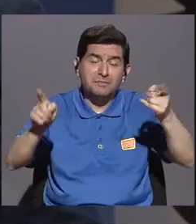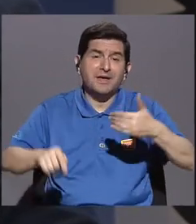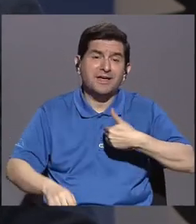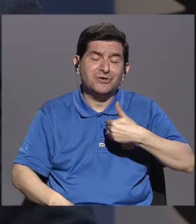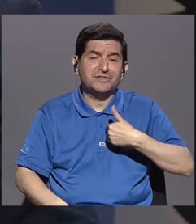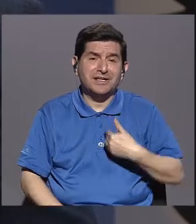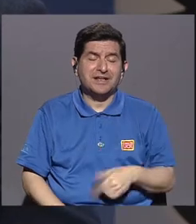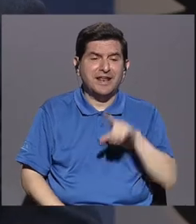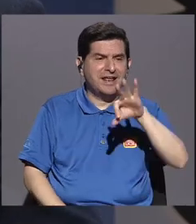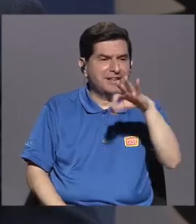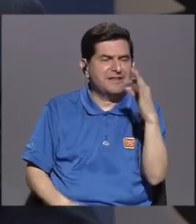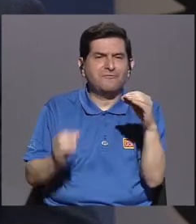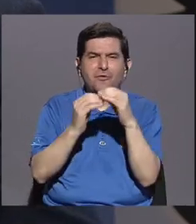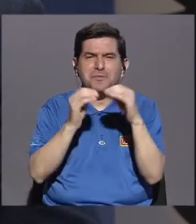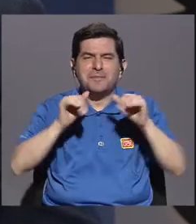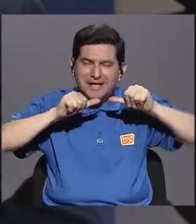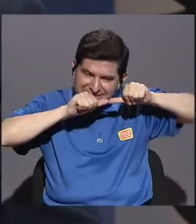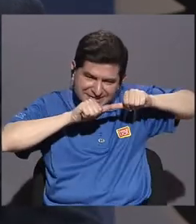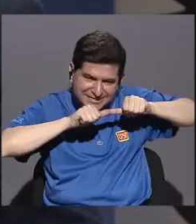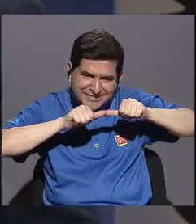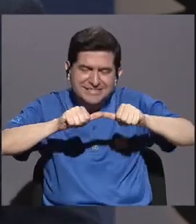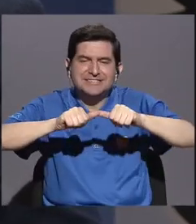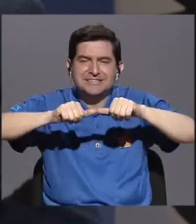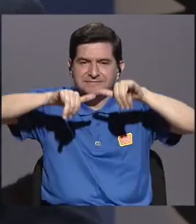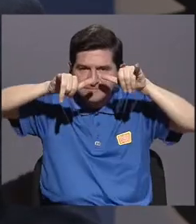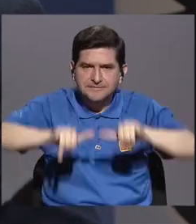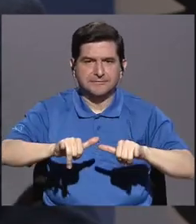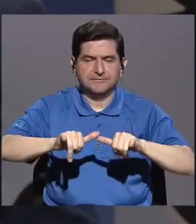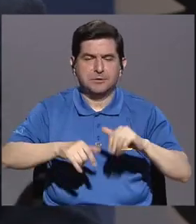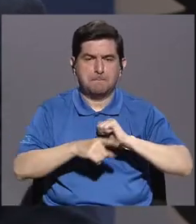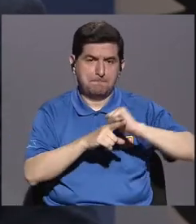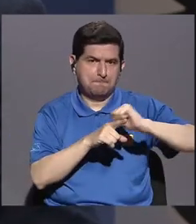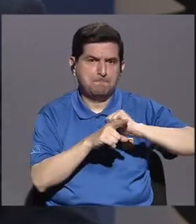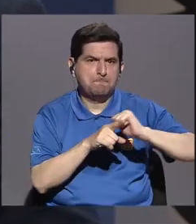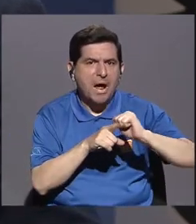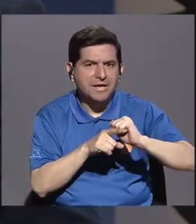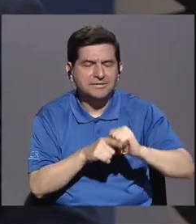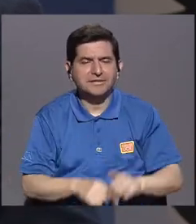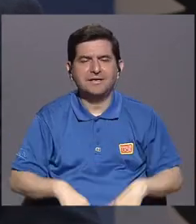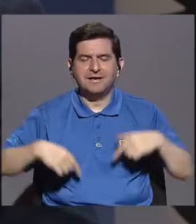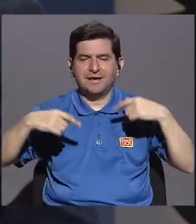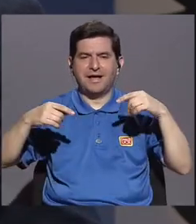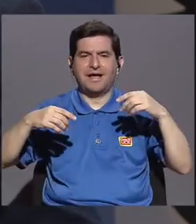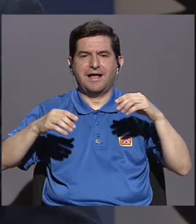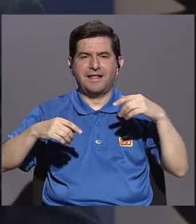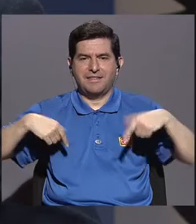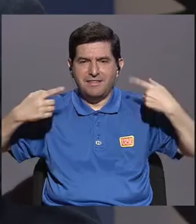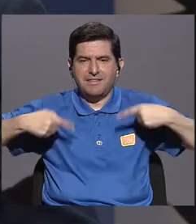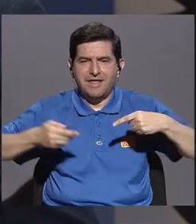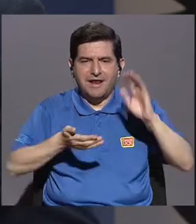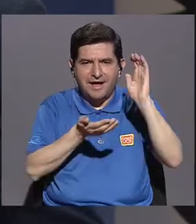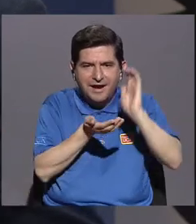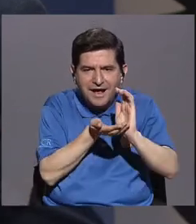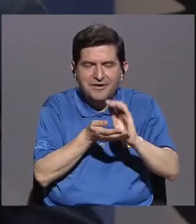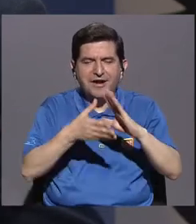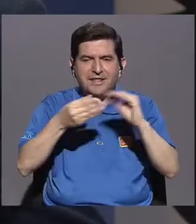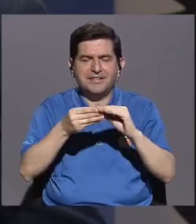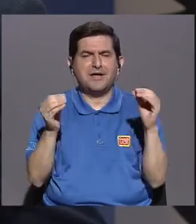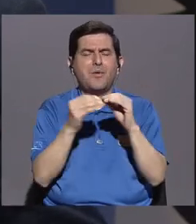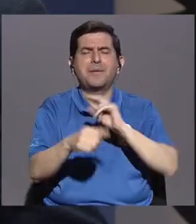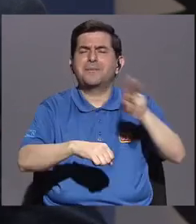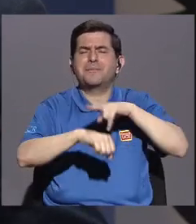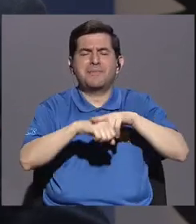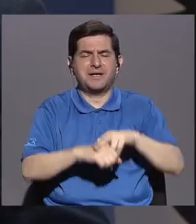que hacer esto de una manera más sostenida y más frecuente, que las prácticas de la carretica cuentera cada vez sean más comunes. ¿Para qué? Para